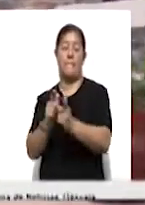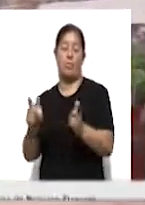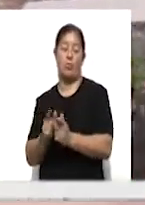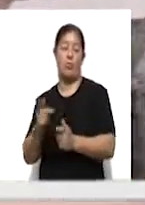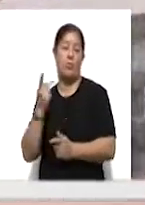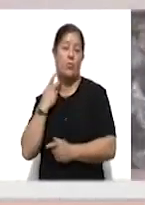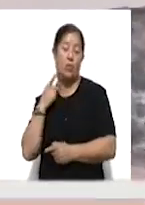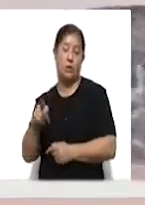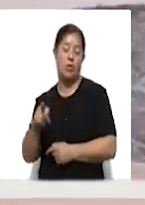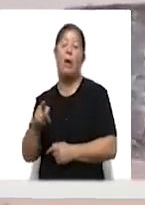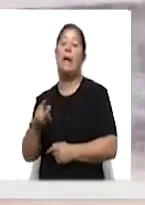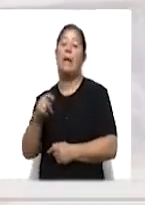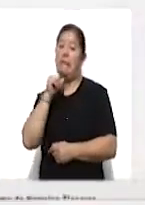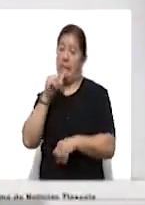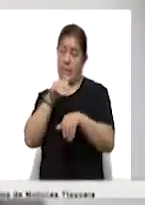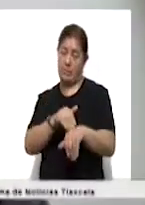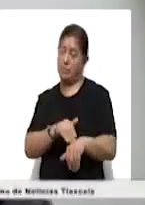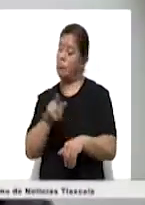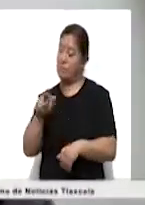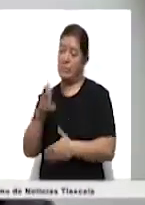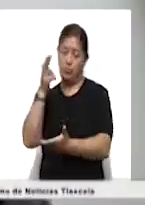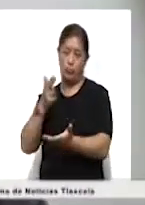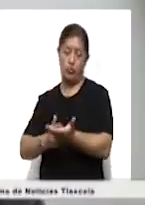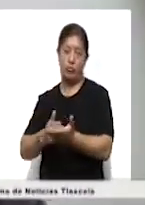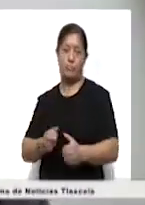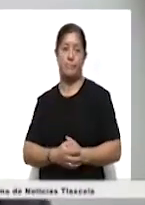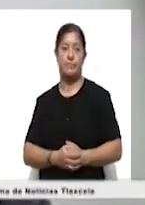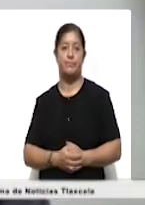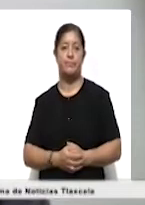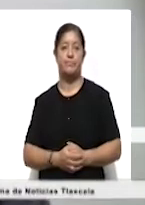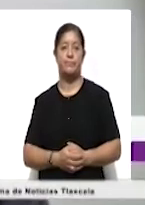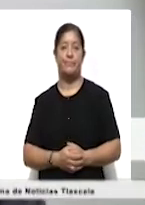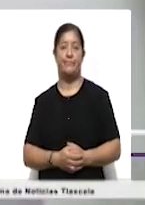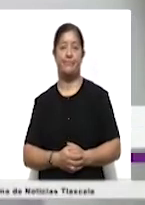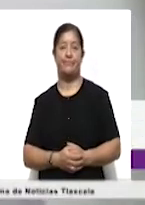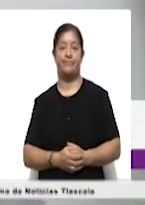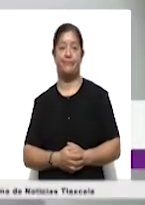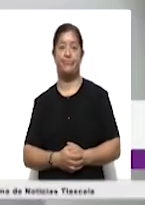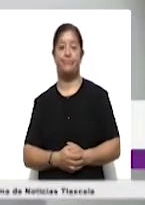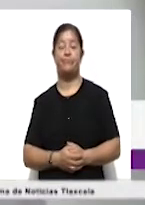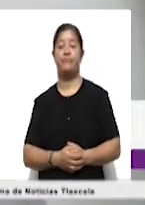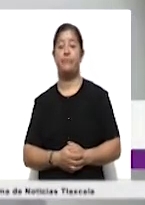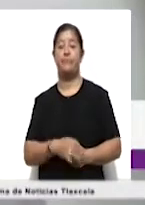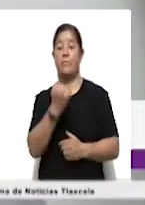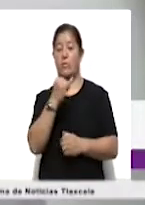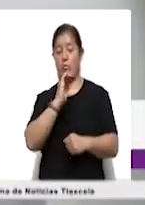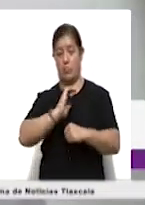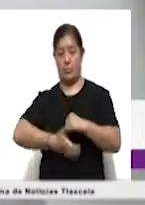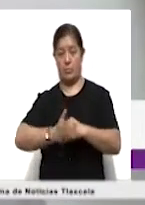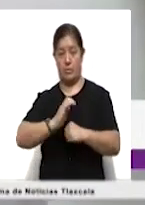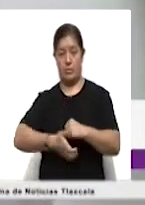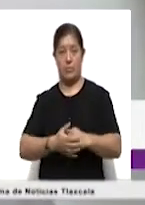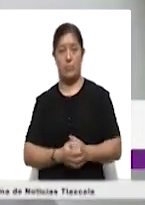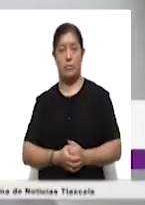que infrinja esta disposición. ¿Qué va a pasar? Que posterior a, una vez concluya este mes, sale